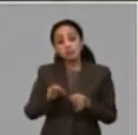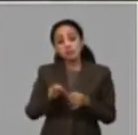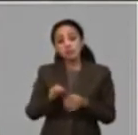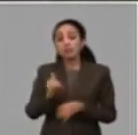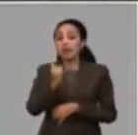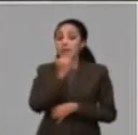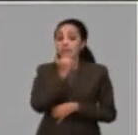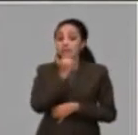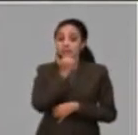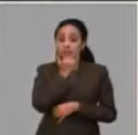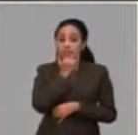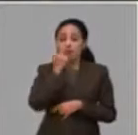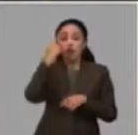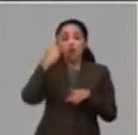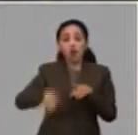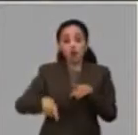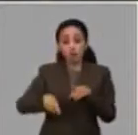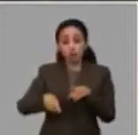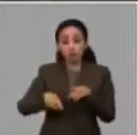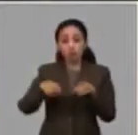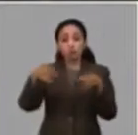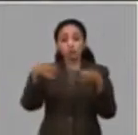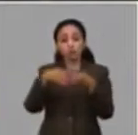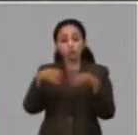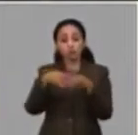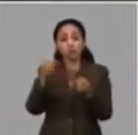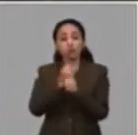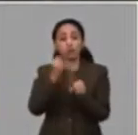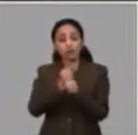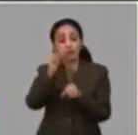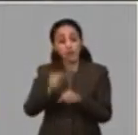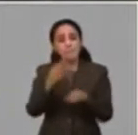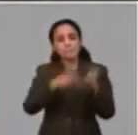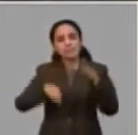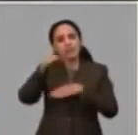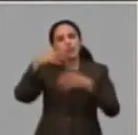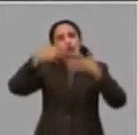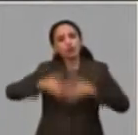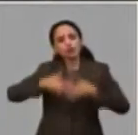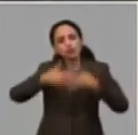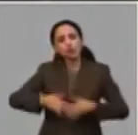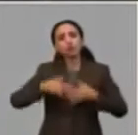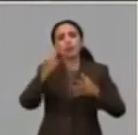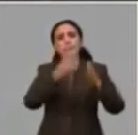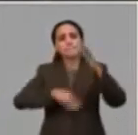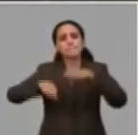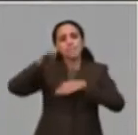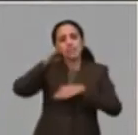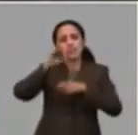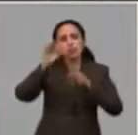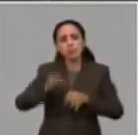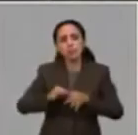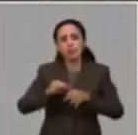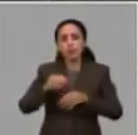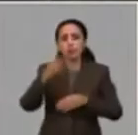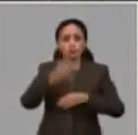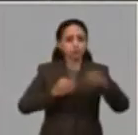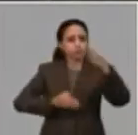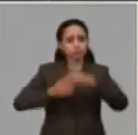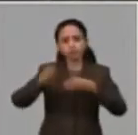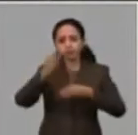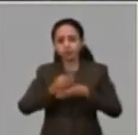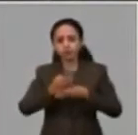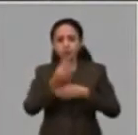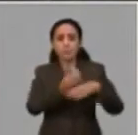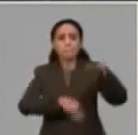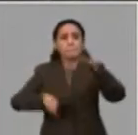están afectados. Y hay otros sectores, como el Ministerio de Industria, el Ministerio de la Construcción, el Ministerio de Industria Alimentaria, que presentan